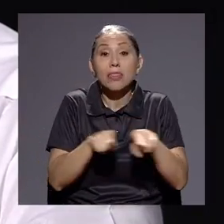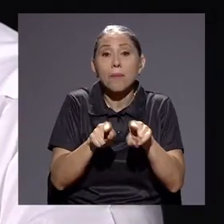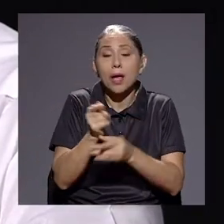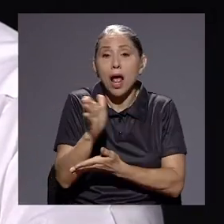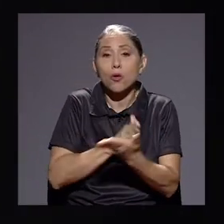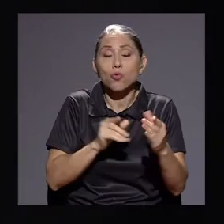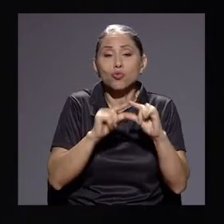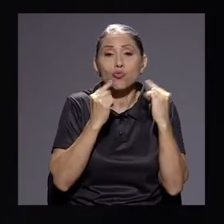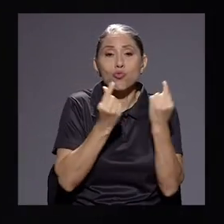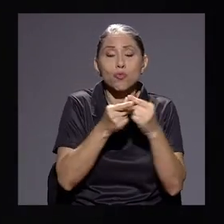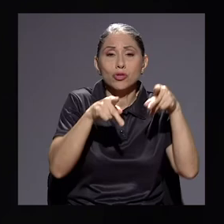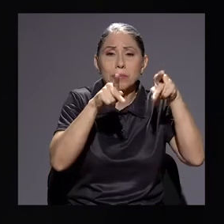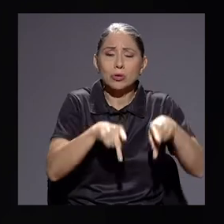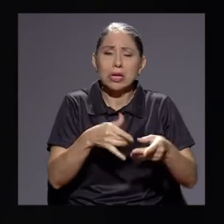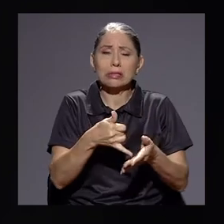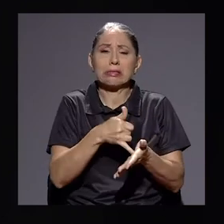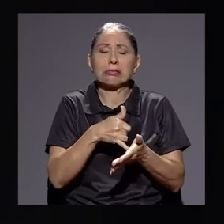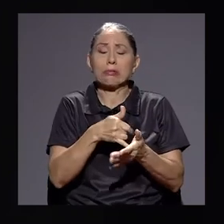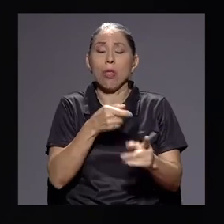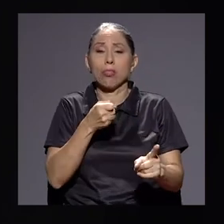están siendo muy golpeados. Don Carlos,